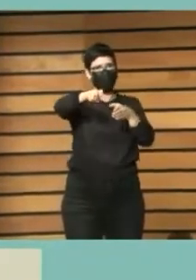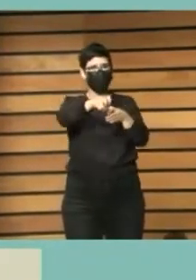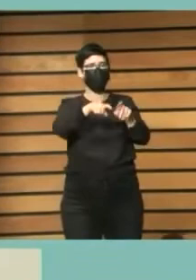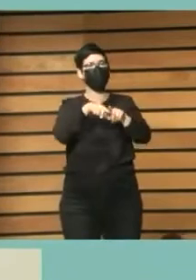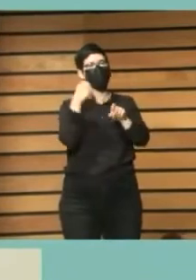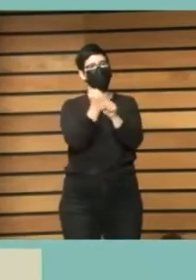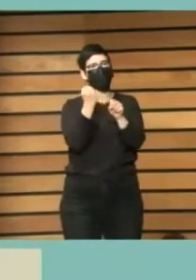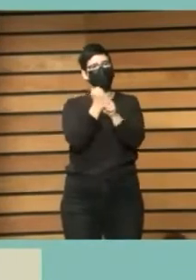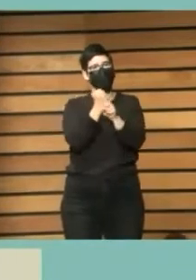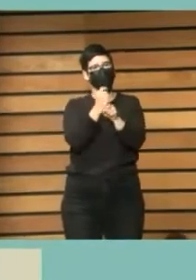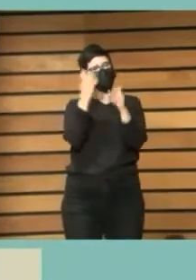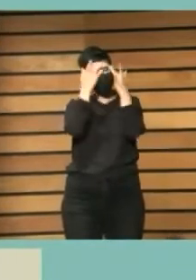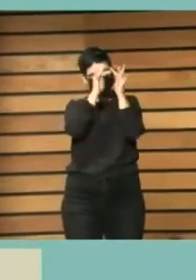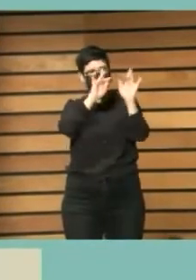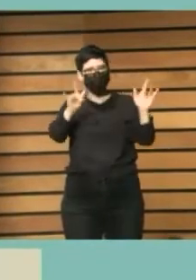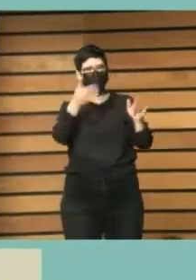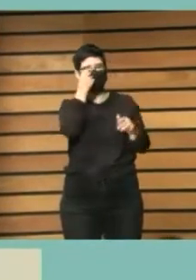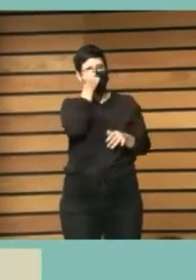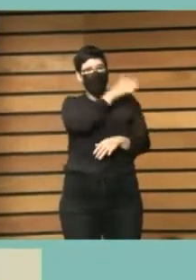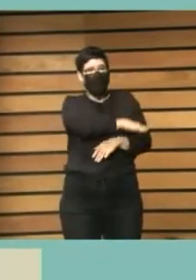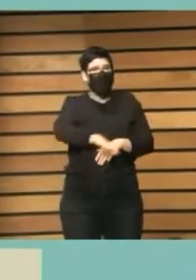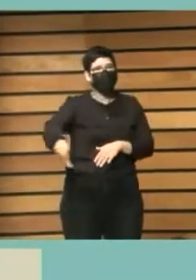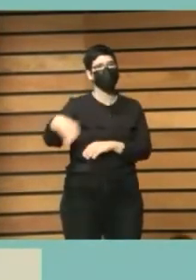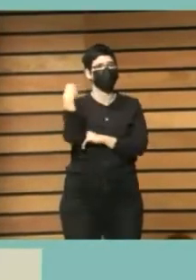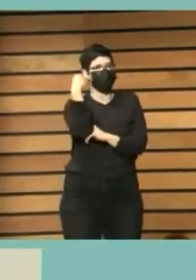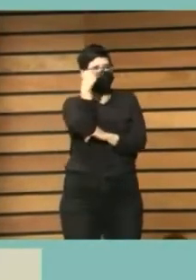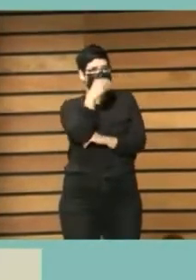las niñas los niños o también con los jóvenes